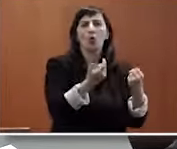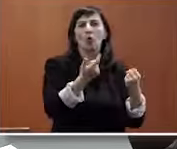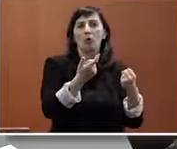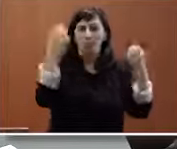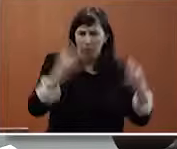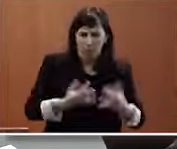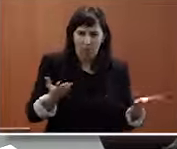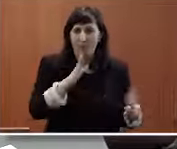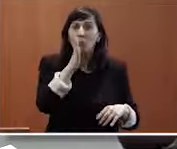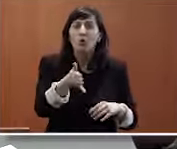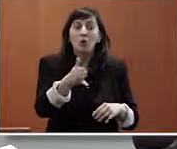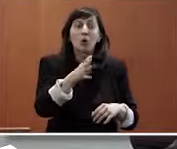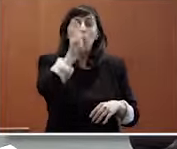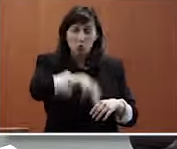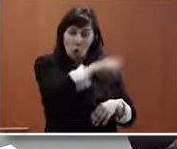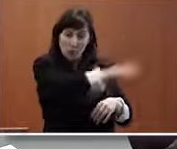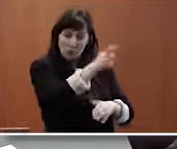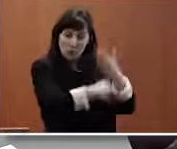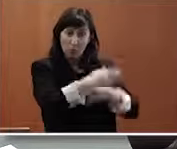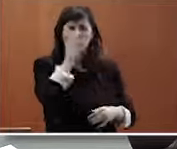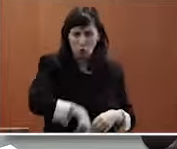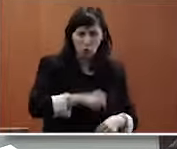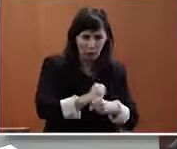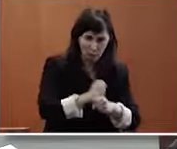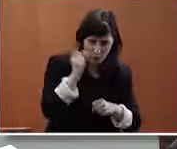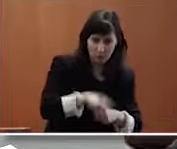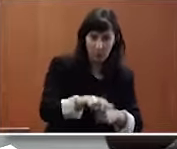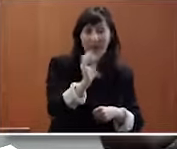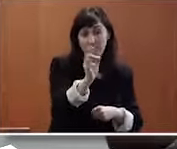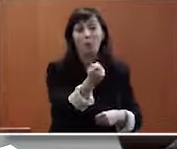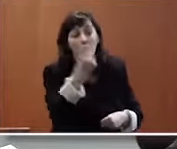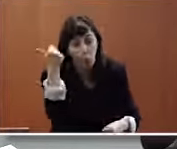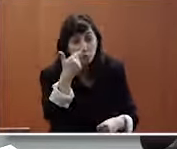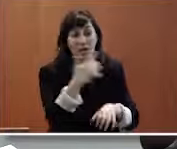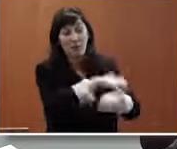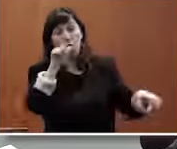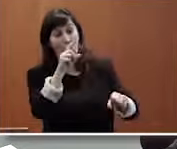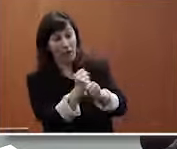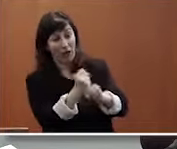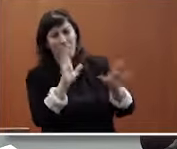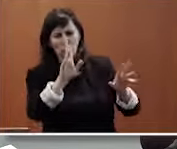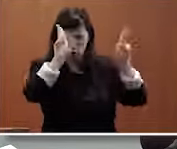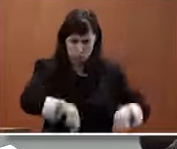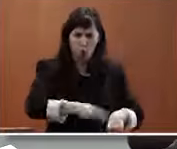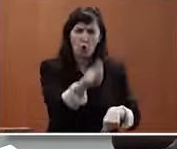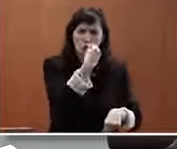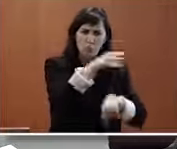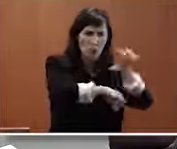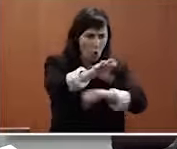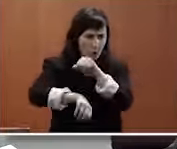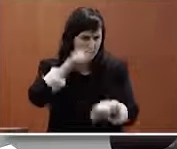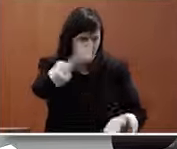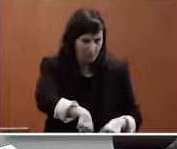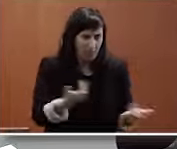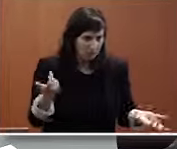porque son además de personas con discapacidad son trabajadores es verdad que pocos porque muchos no trabajan son también consumidores algunos